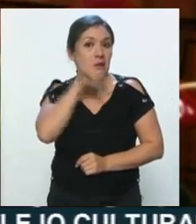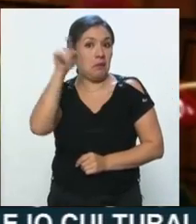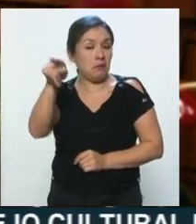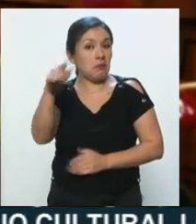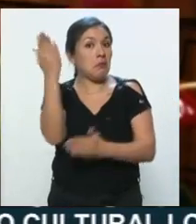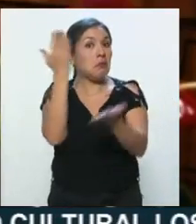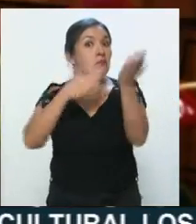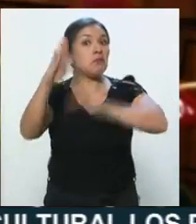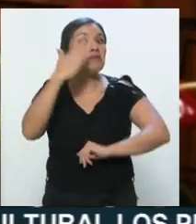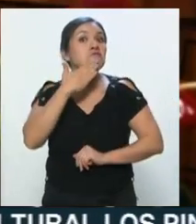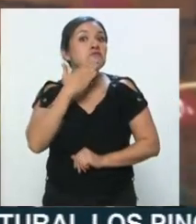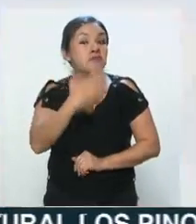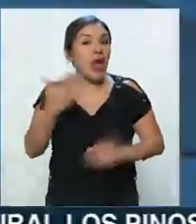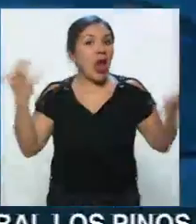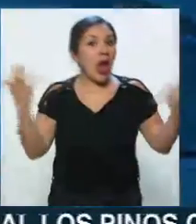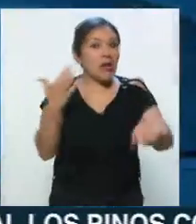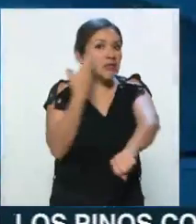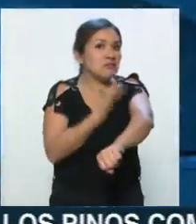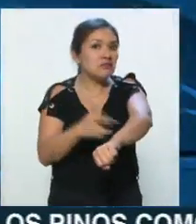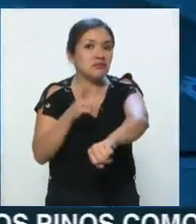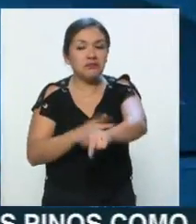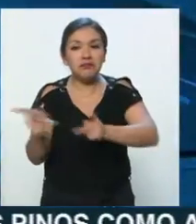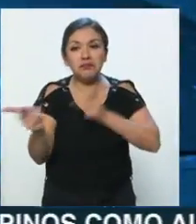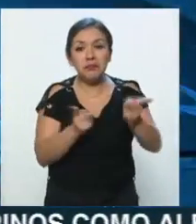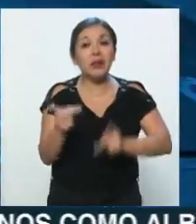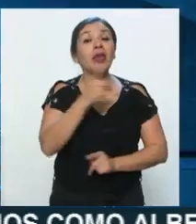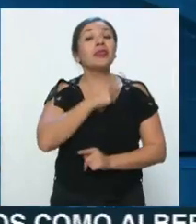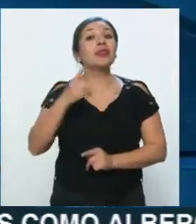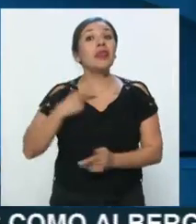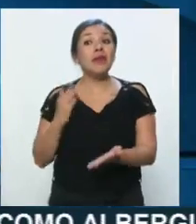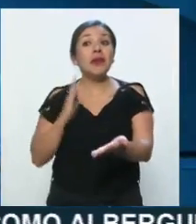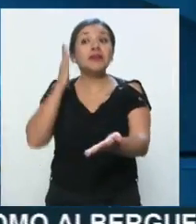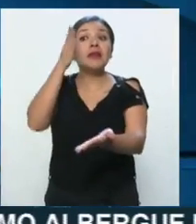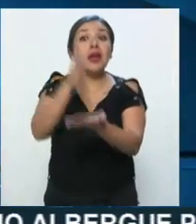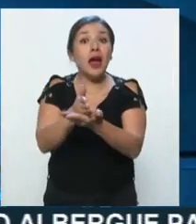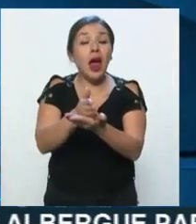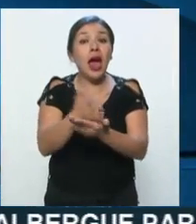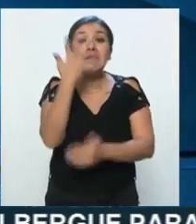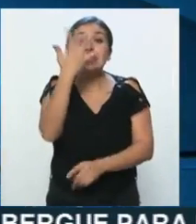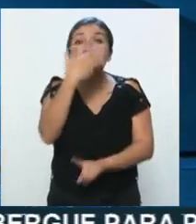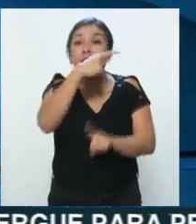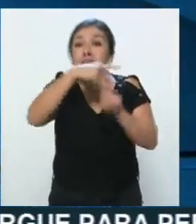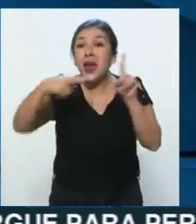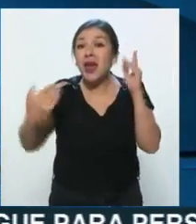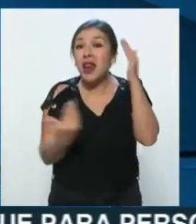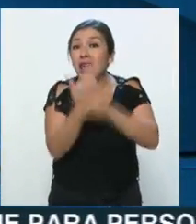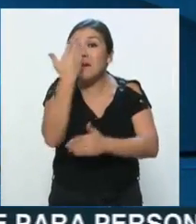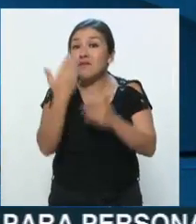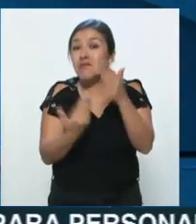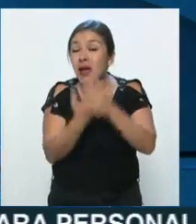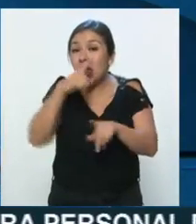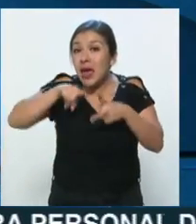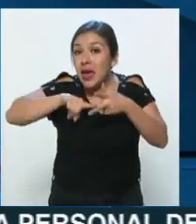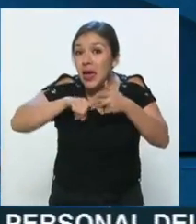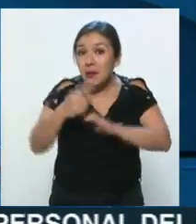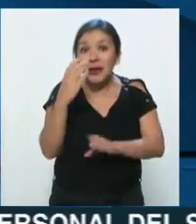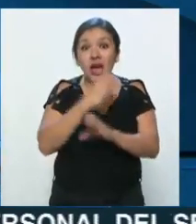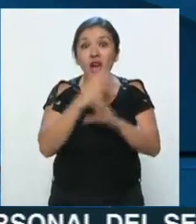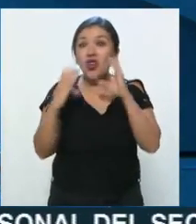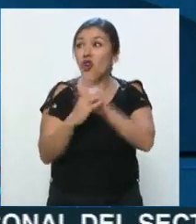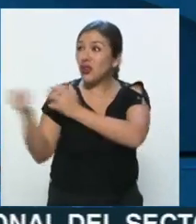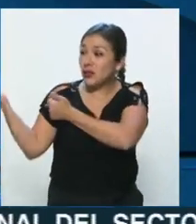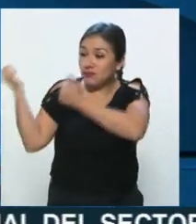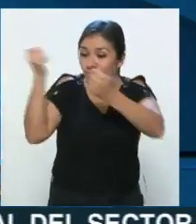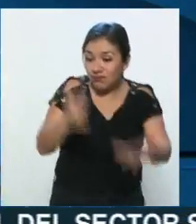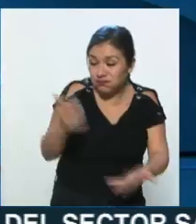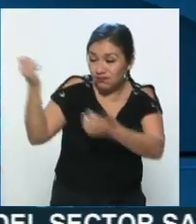éxito. La estrategia, yo les decía, hay que llegar, cuando ellos llegan a las cinco y media de la mañana, que empiezan a bajar sus cajas